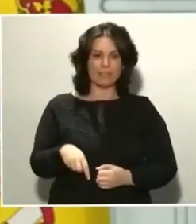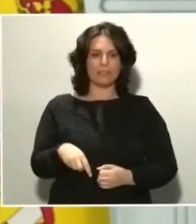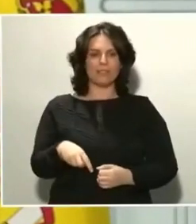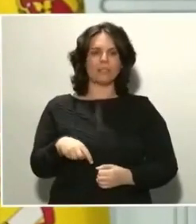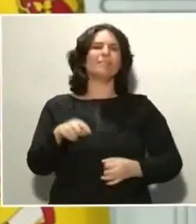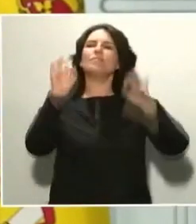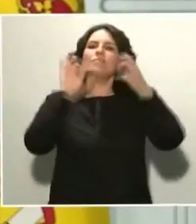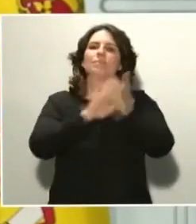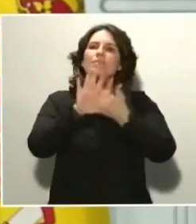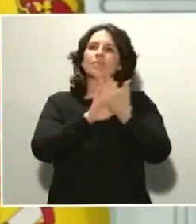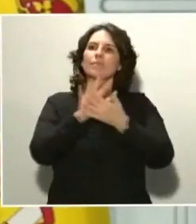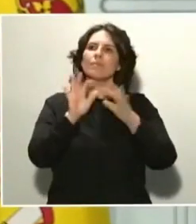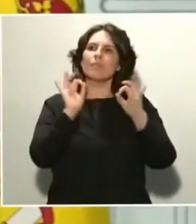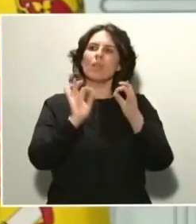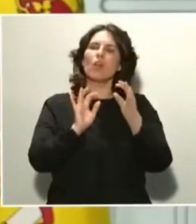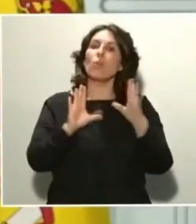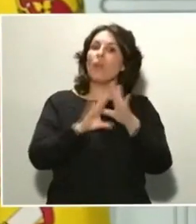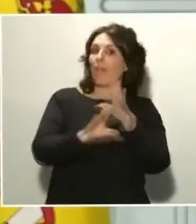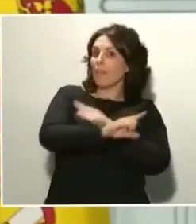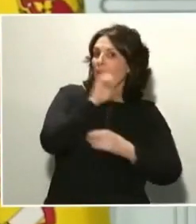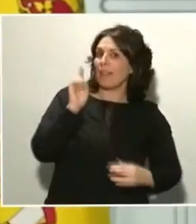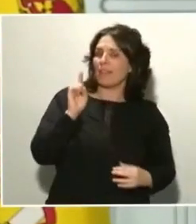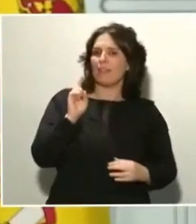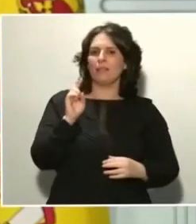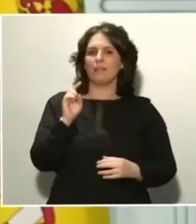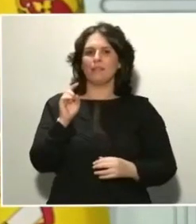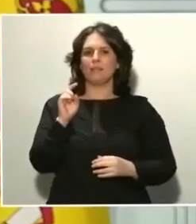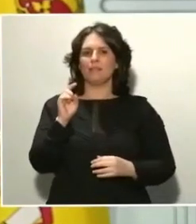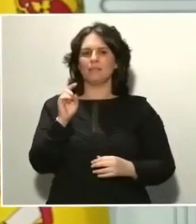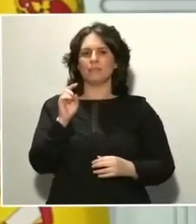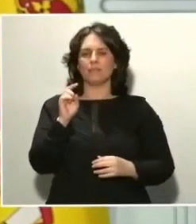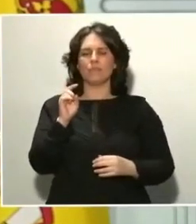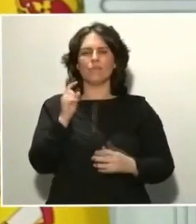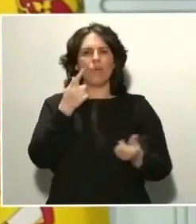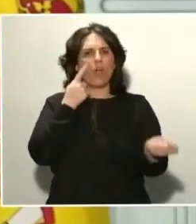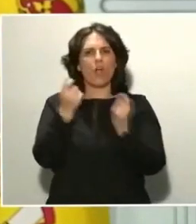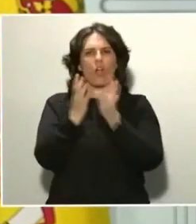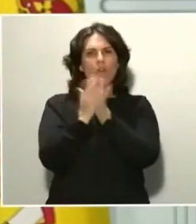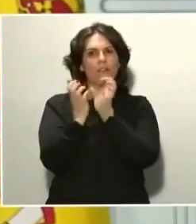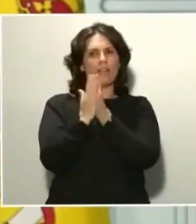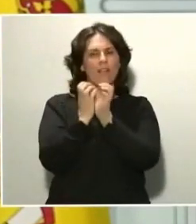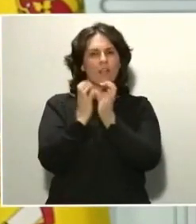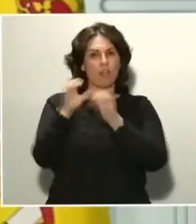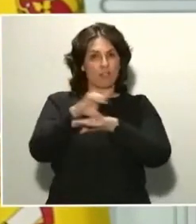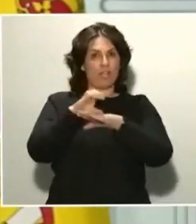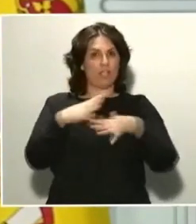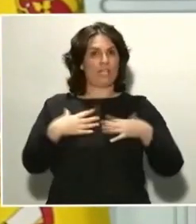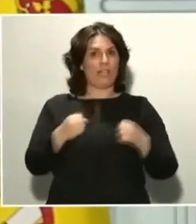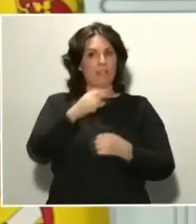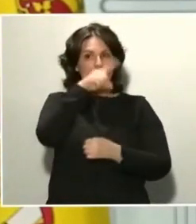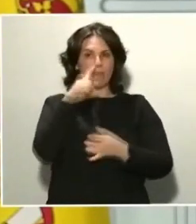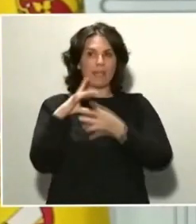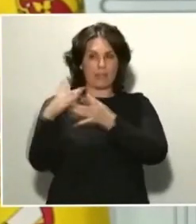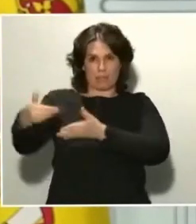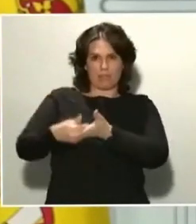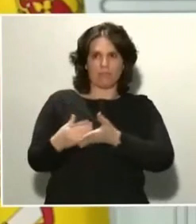Madrid, les anuncio que estamos trabajando a petición y en coordinación estrechísima con el Consejero de Sanidad de Madrid para que la Unidad Militar